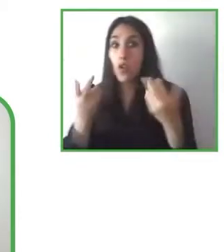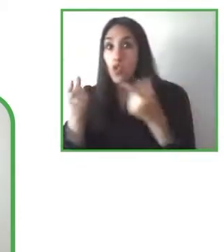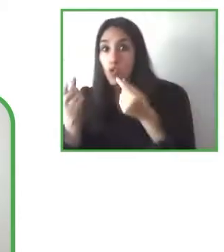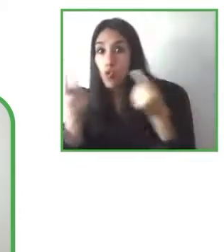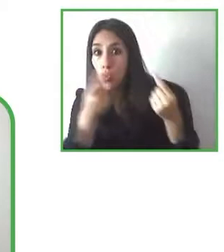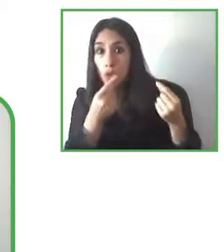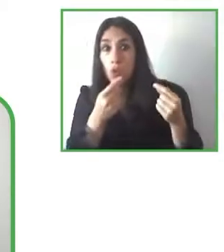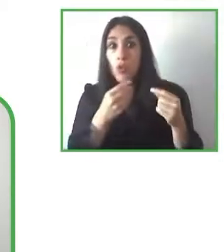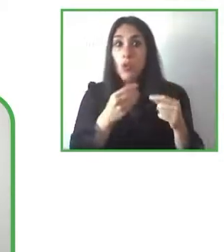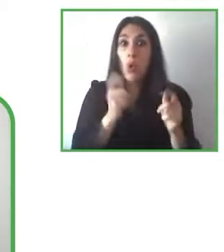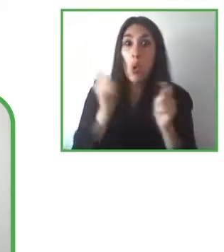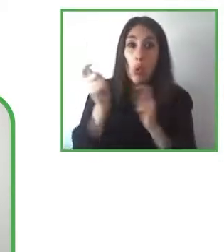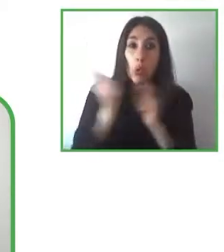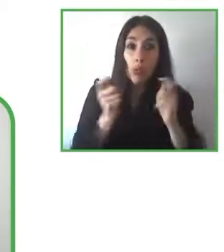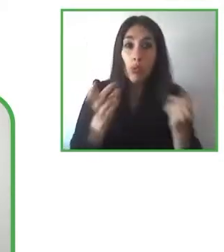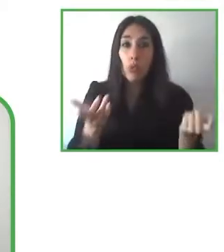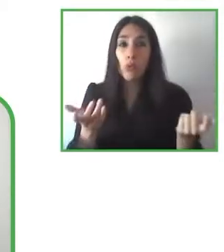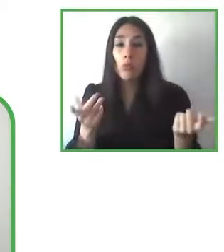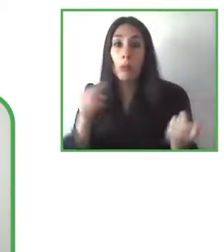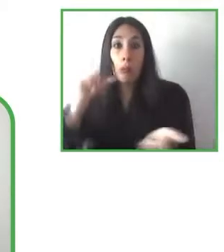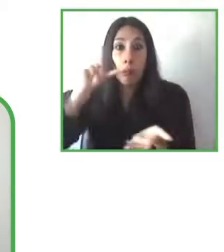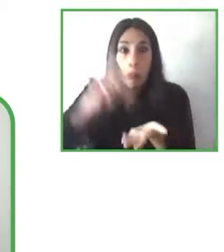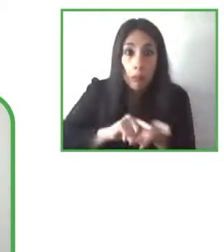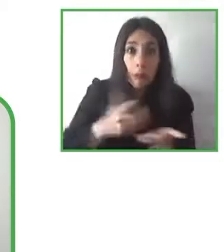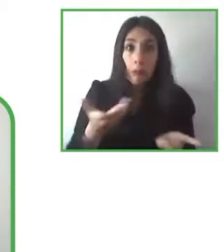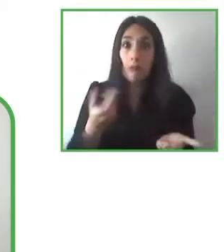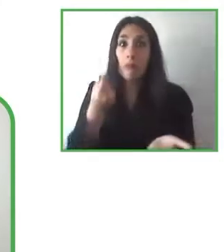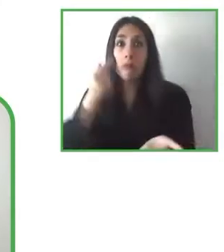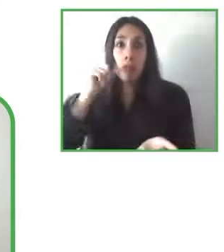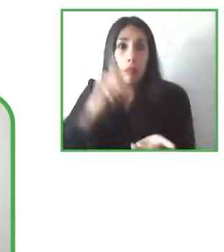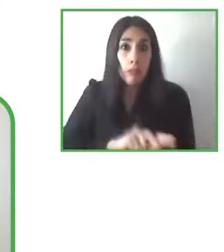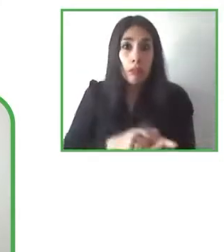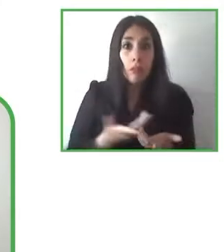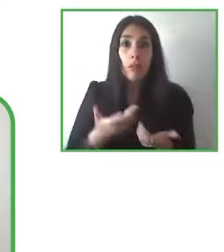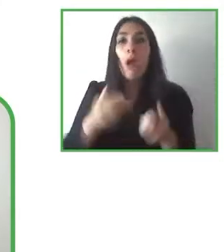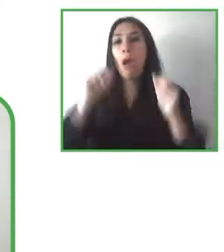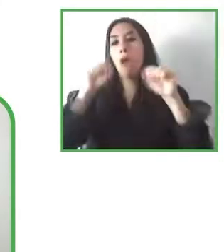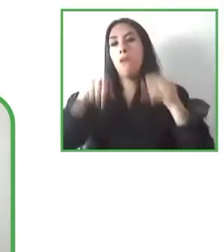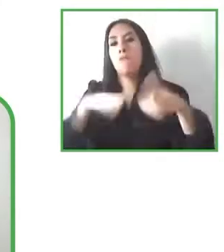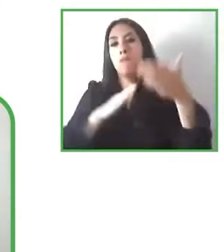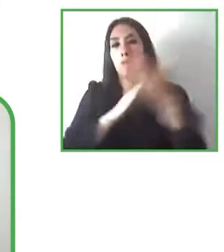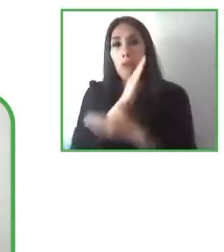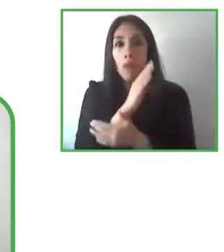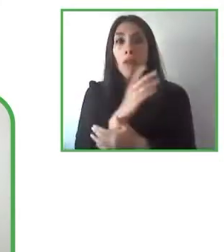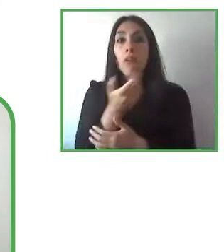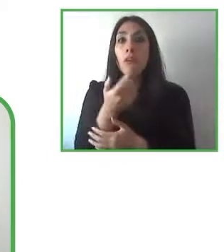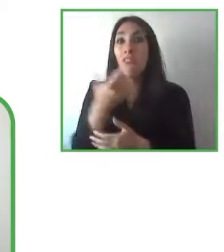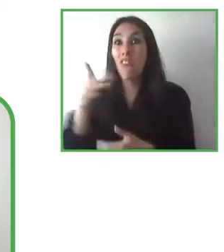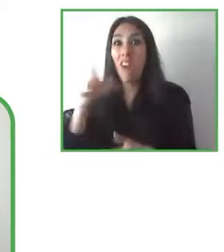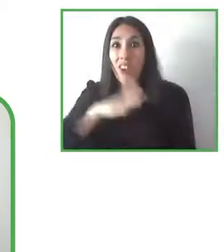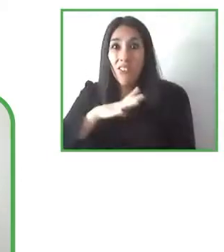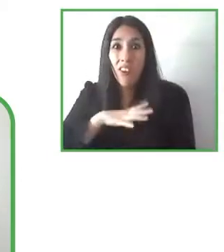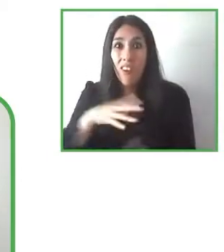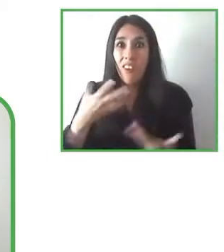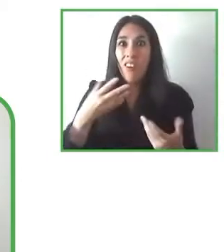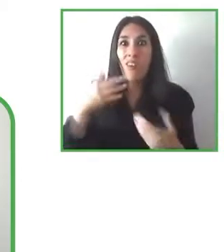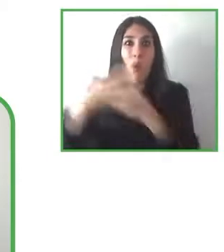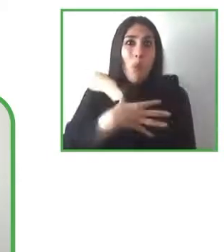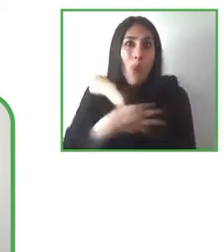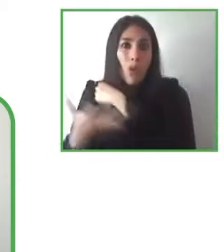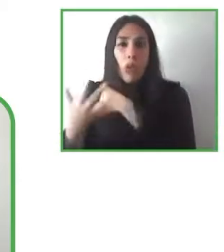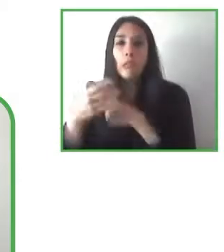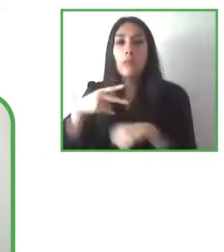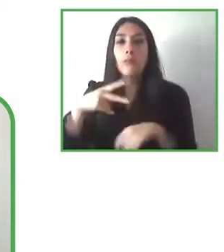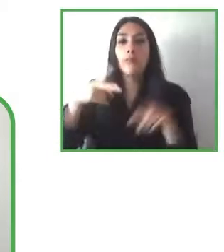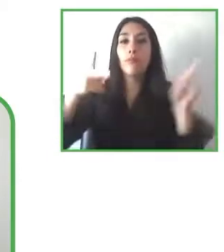para las personas de bajos ingresos y para la segunda pregunta esto es algo muy interesante nuestra solución en este